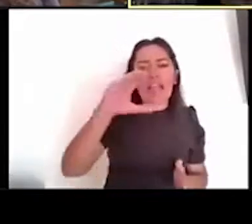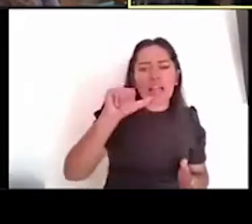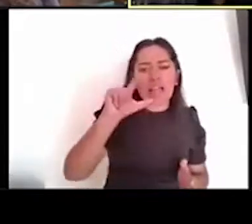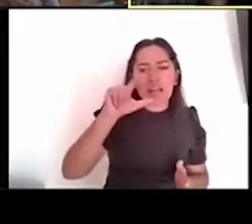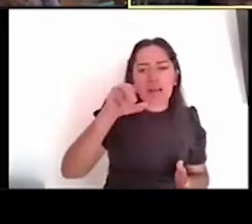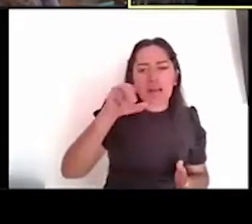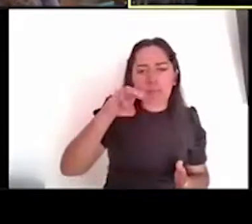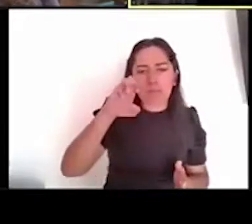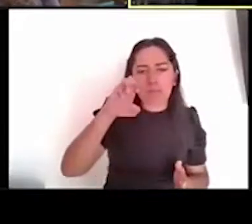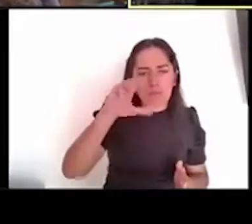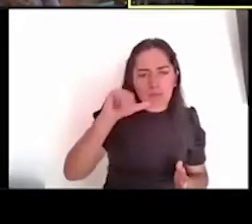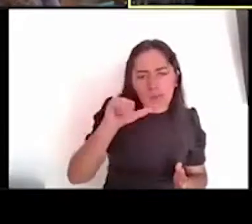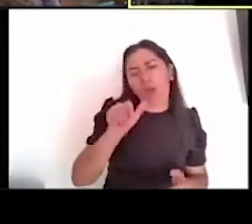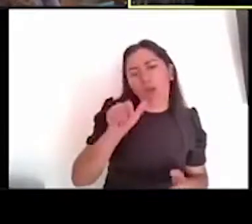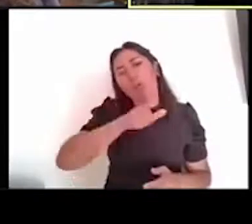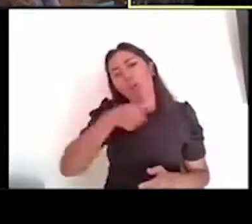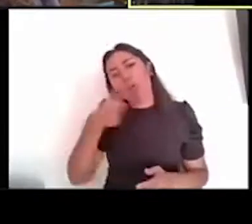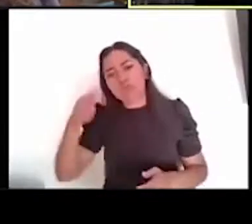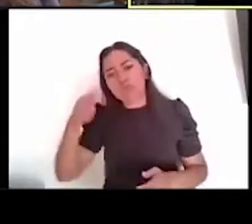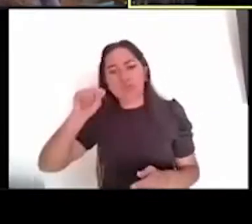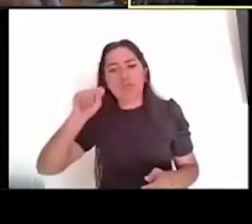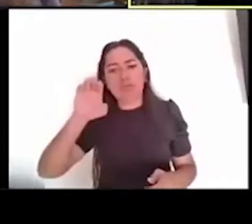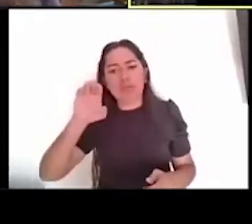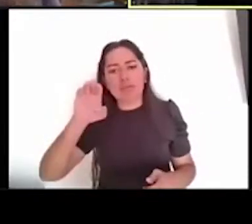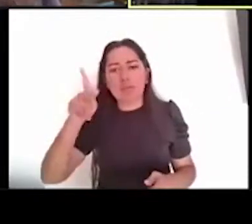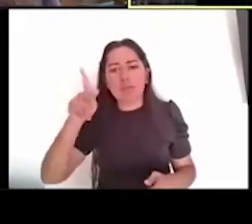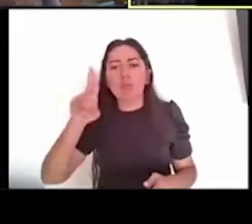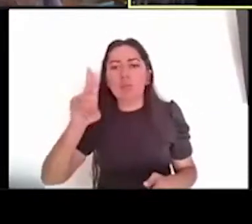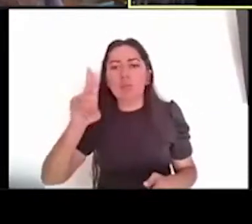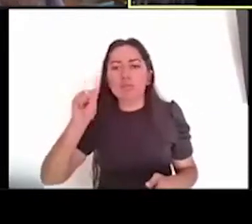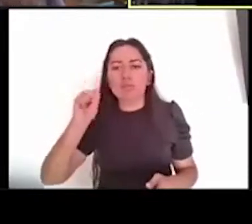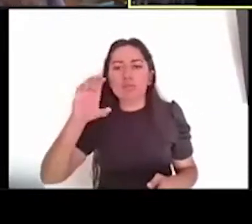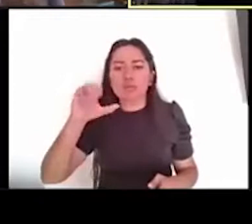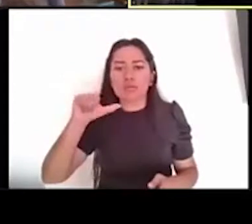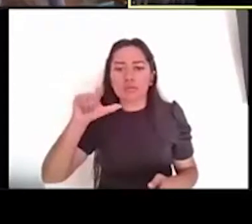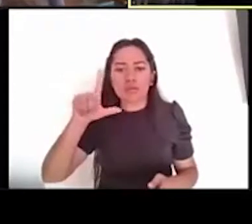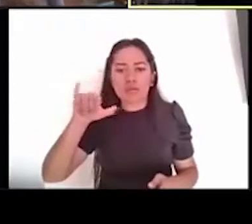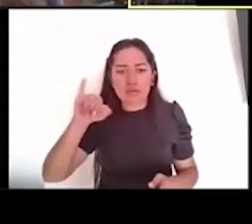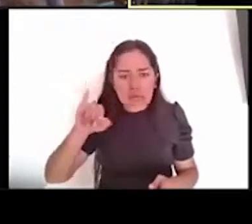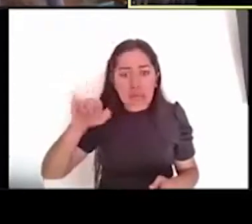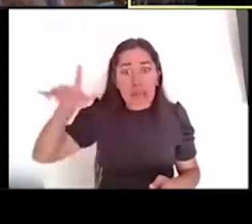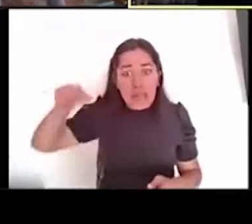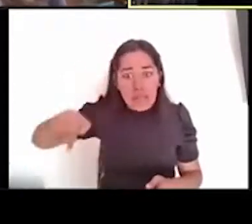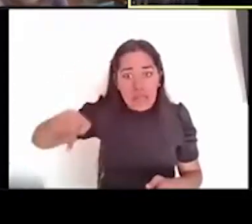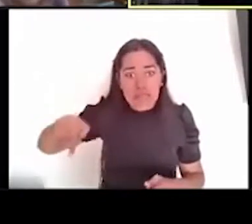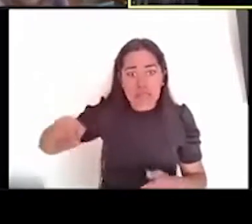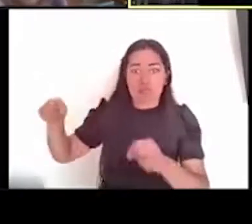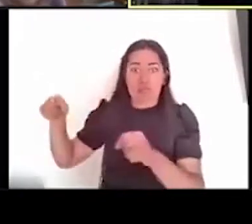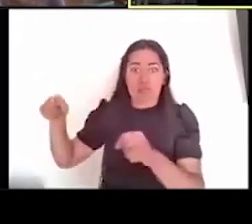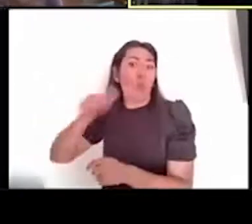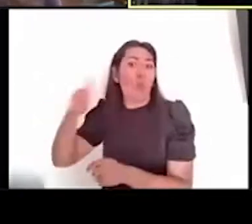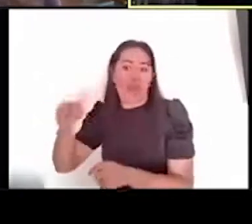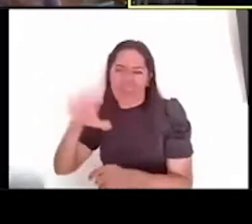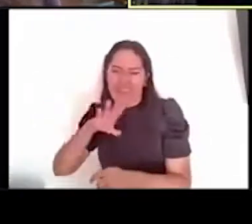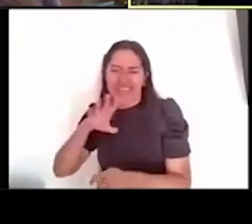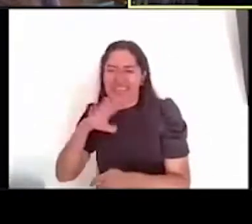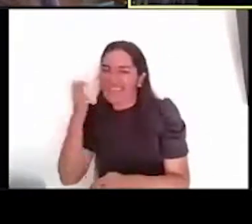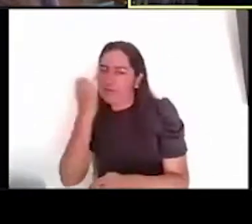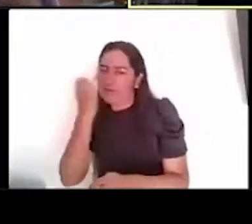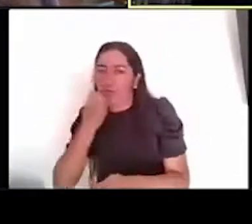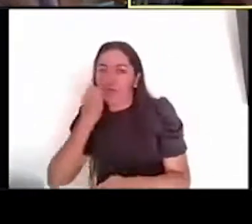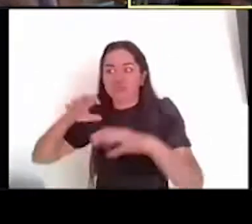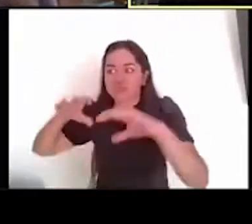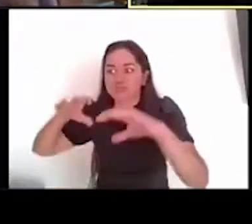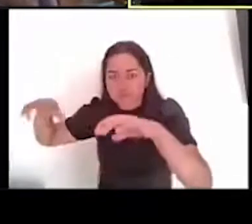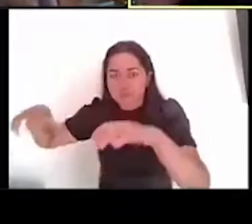el tepuscali, que también se encontraba un tepuscali dentro del recinto sagrado, era otra escuela, ¿no? Y, y, y había